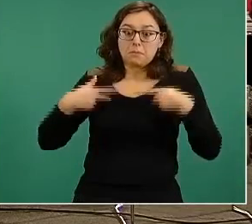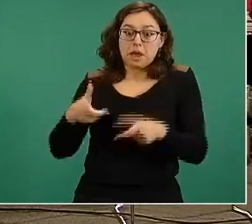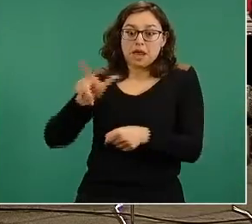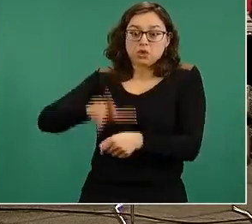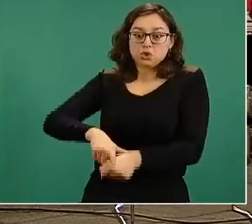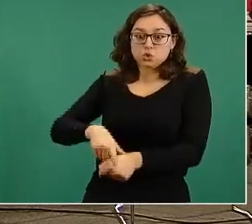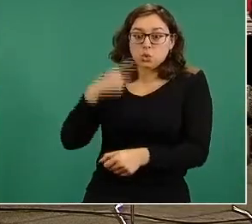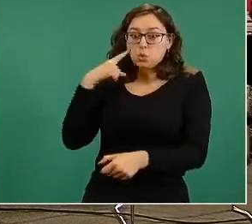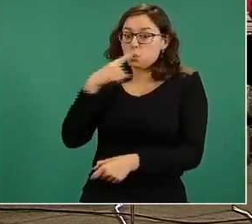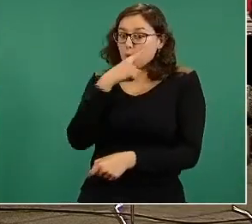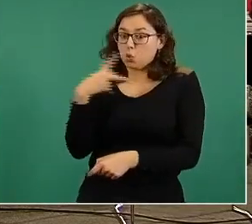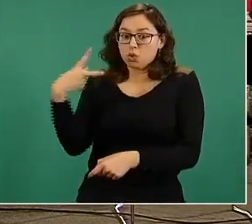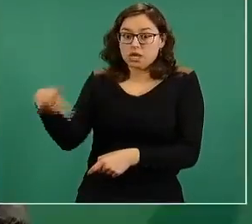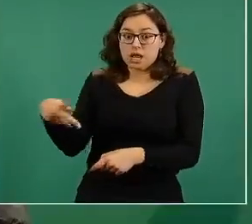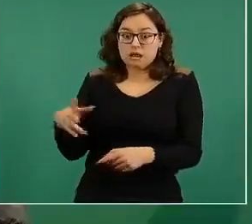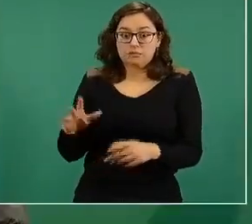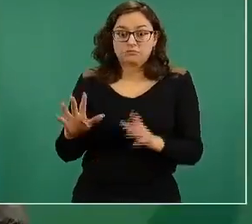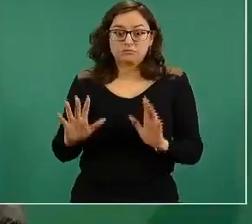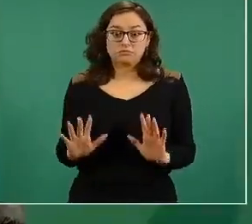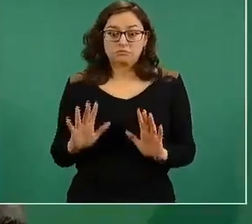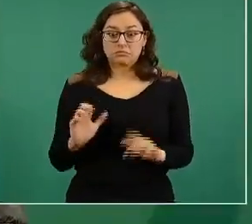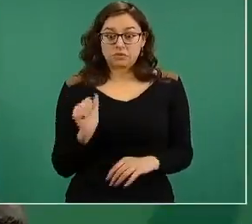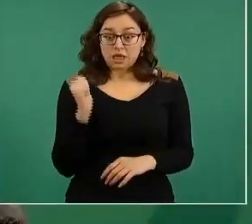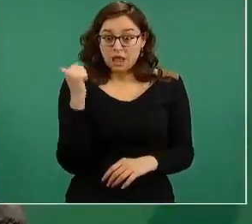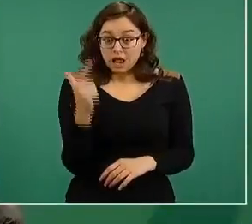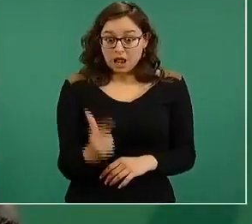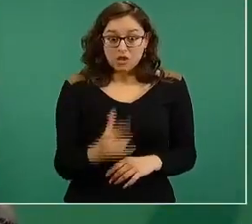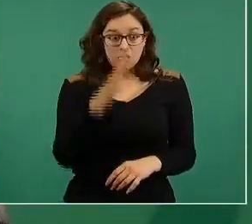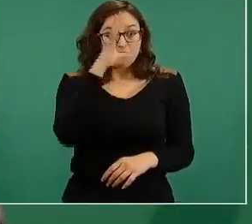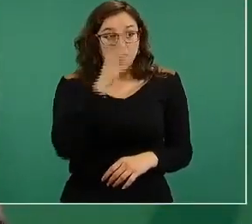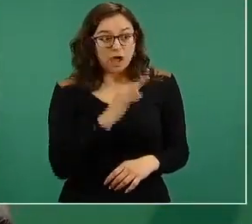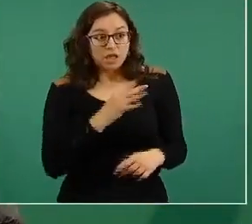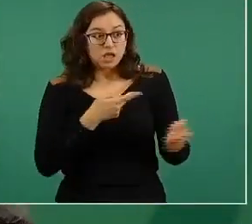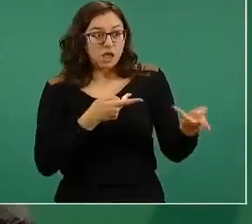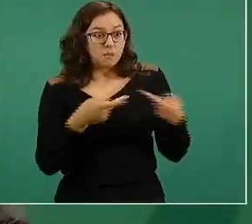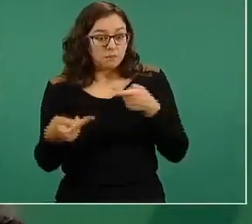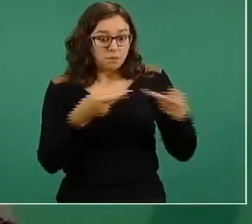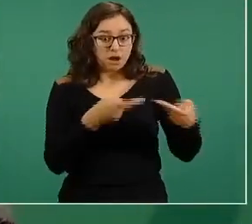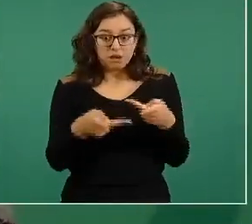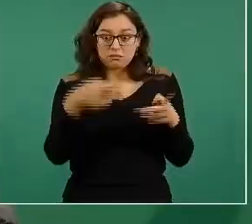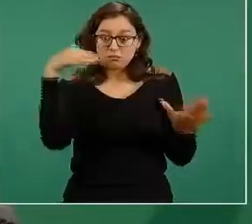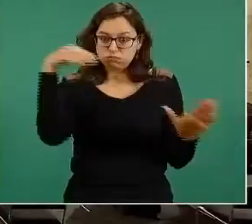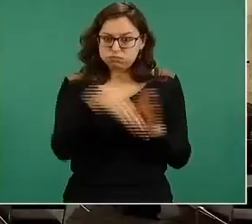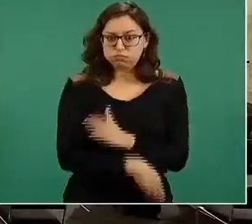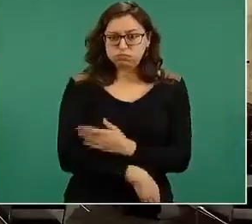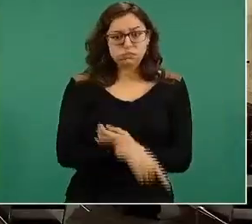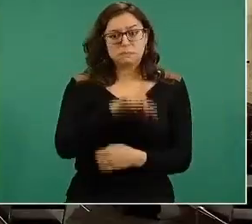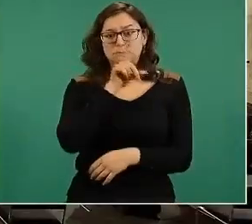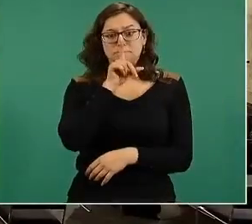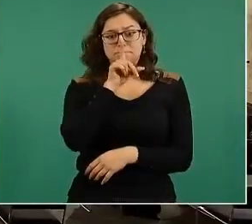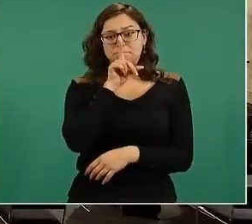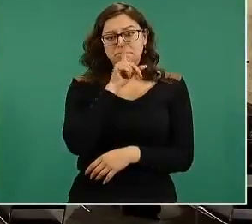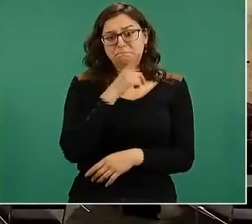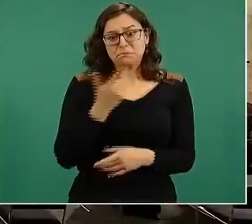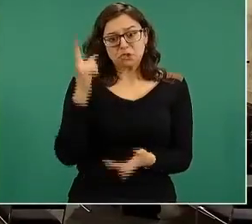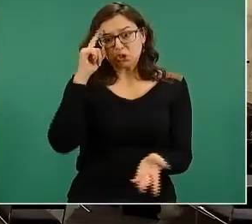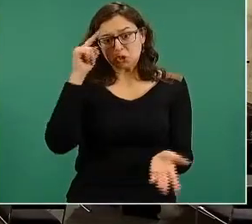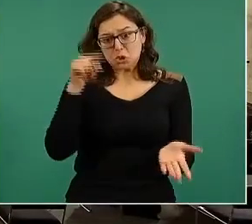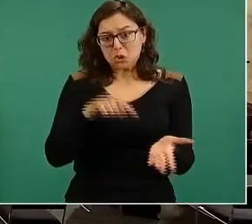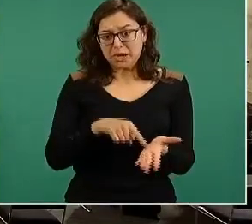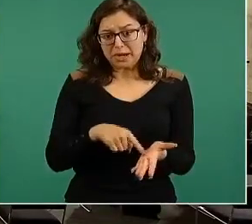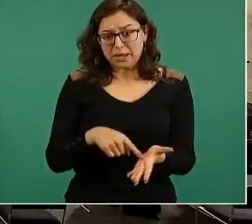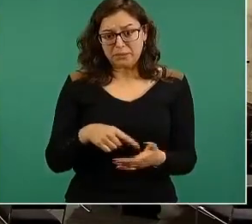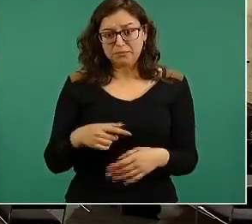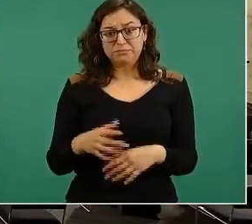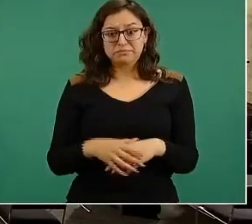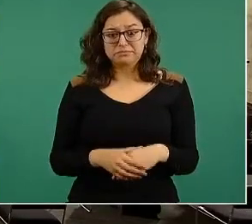un impacto significativo en la operación del operativo, valga la redundancia del operativo Correcaminos,